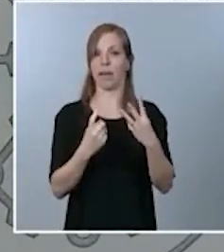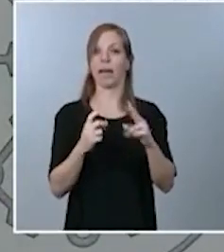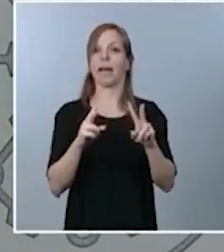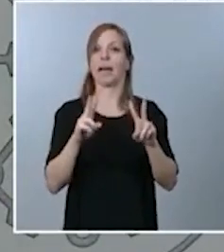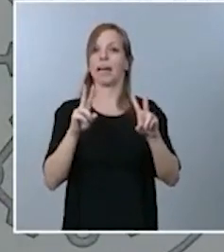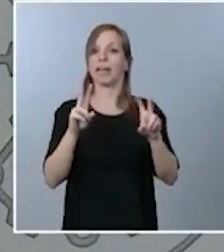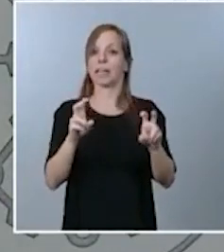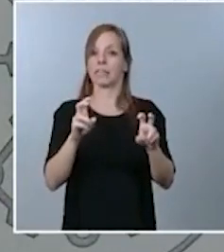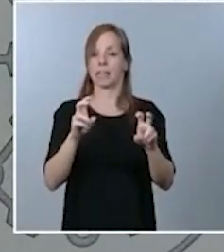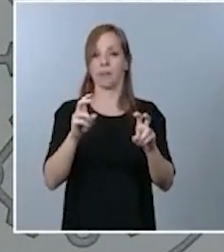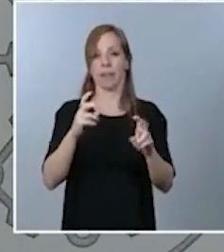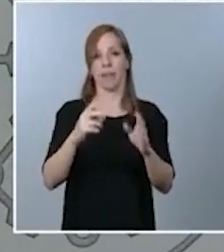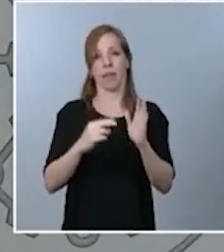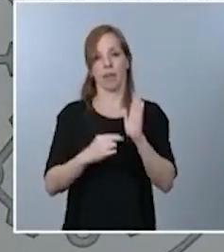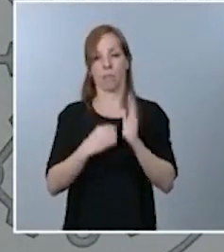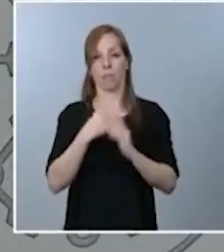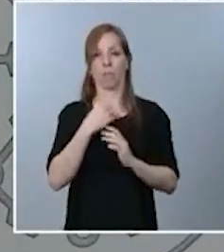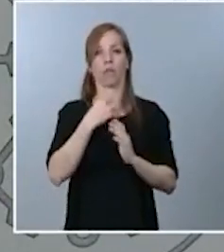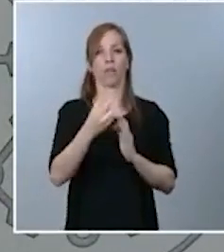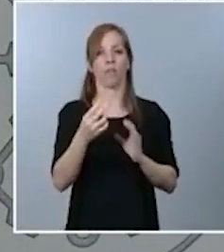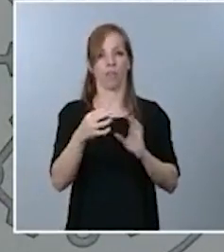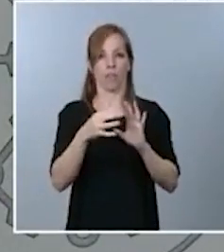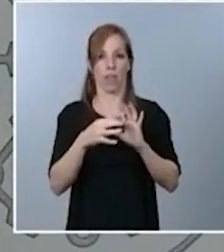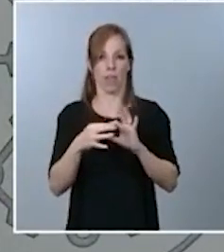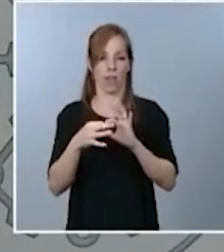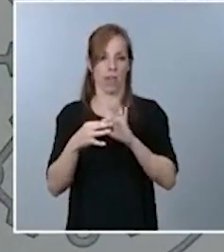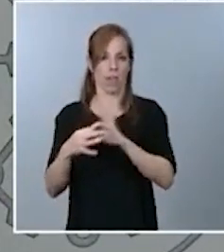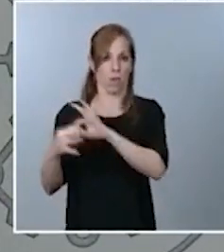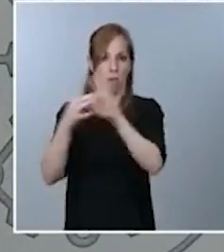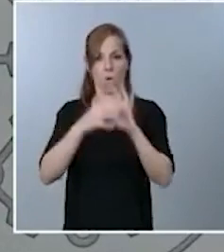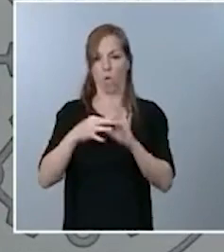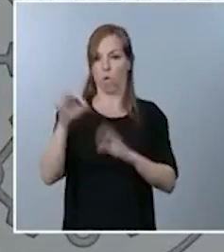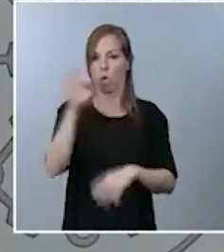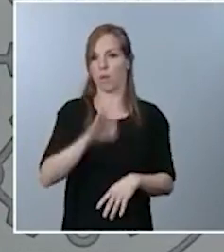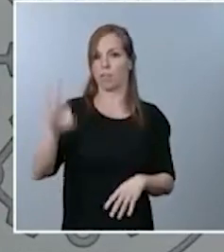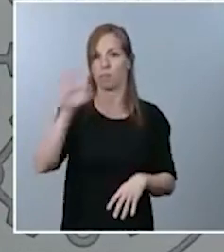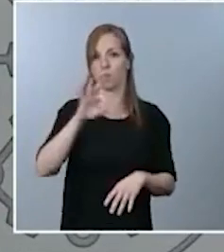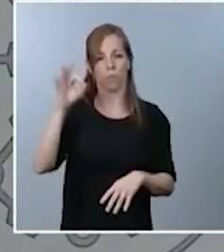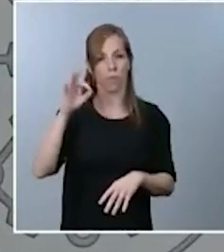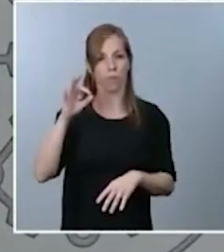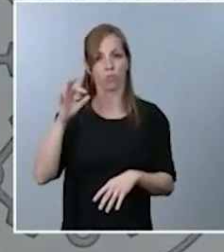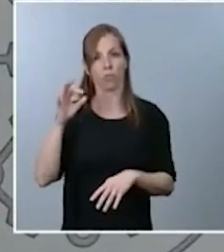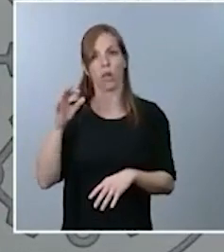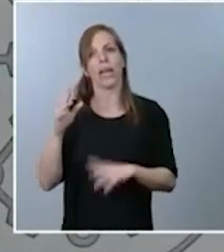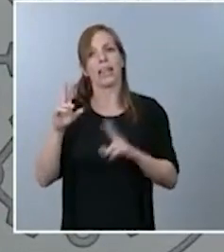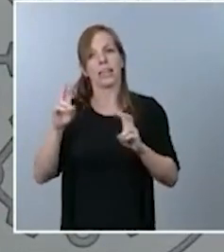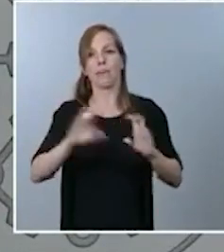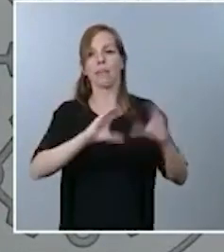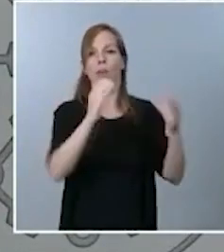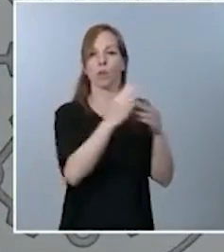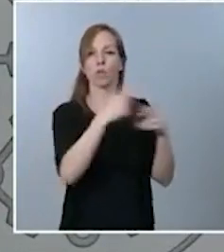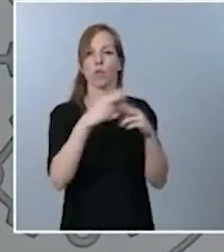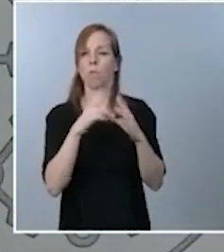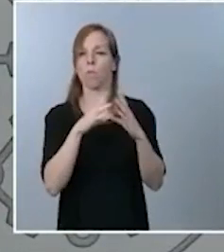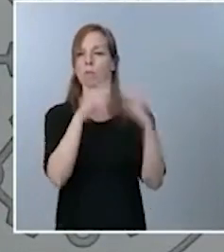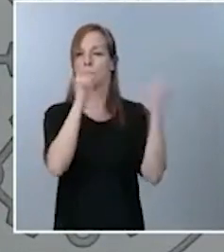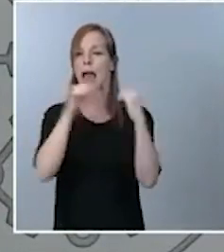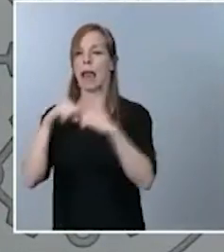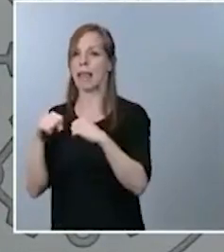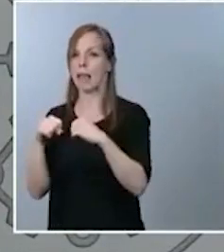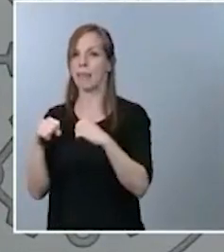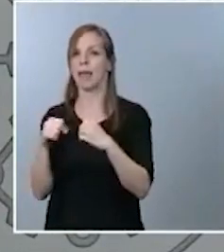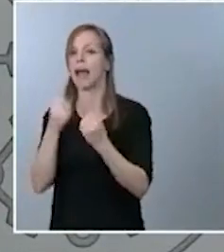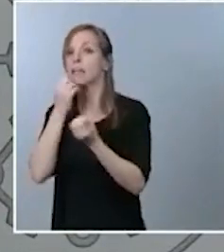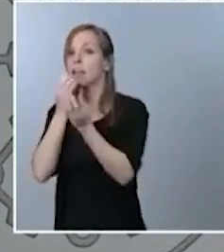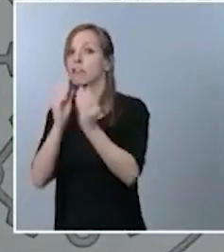portavoz de Unidas Podemos respecto a las alianzas con algunos grupos, yo creo que es algo conocido que Unidas Podemos ha